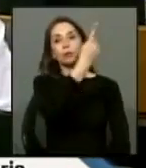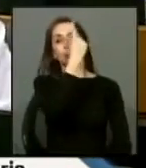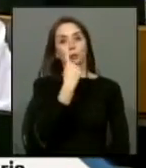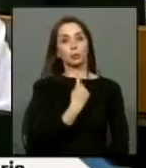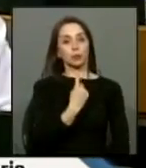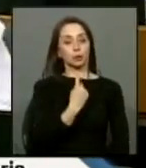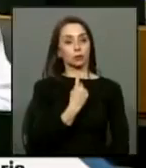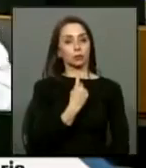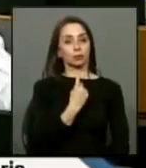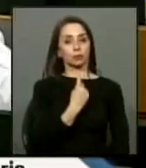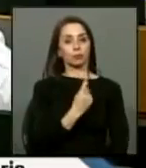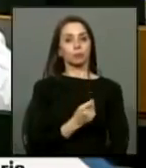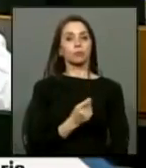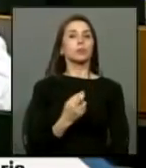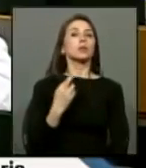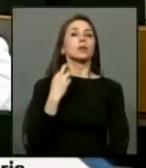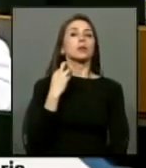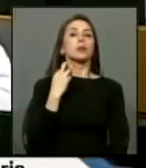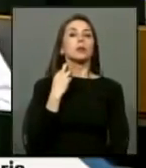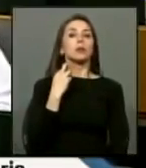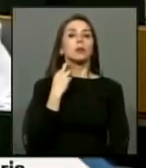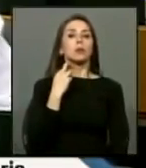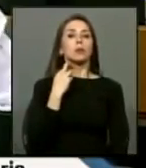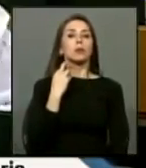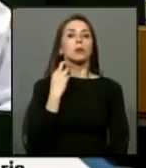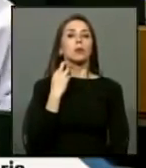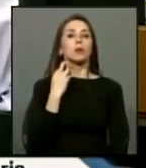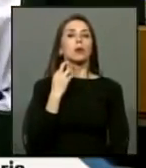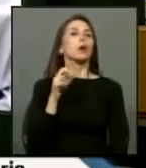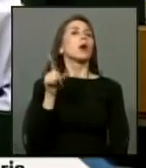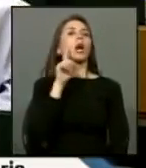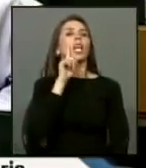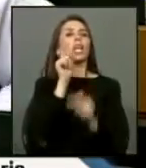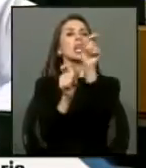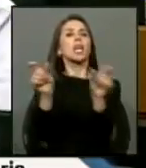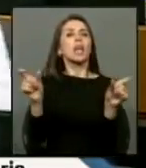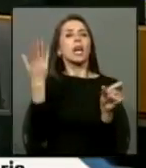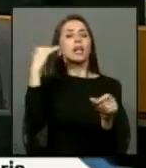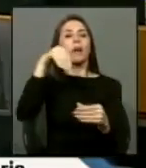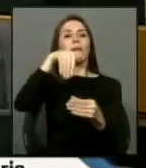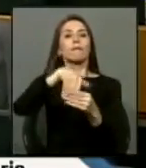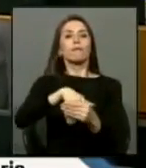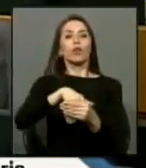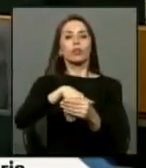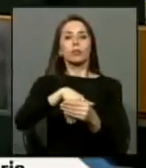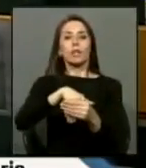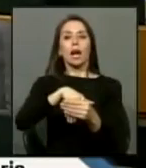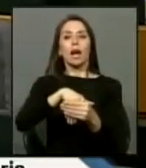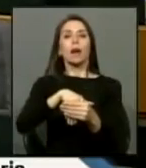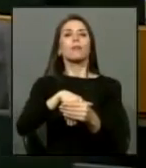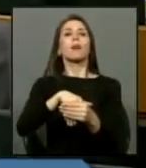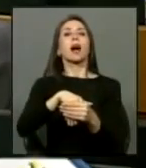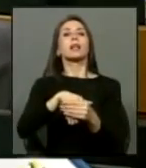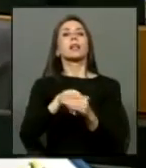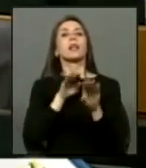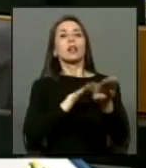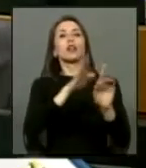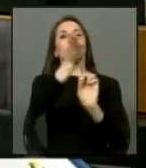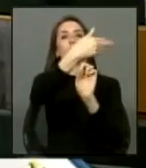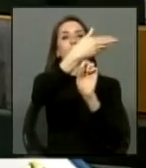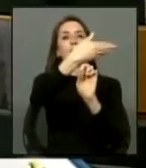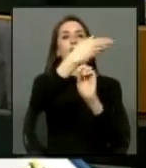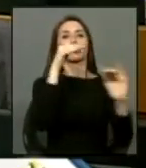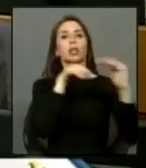¿por quiénes votaban esos supuestos patriotas hoy